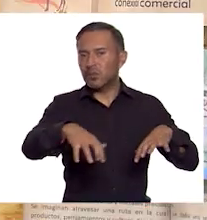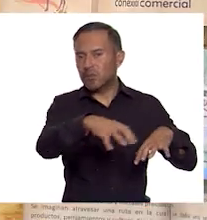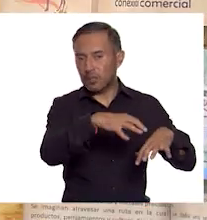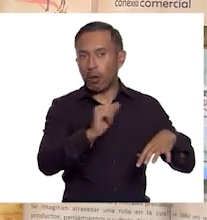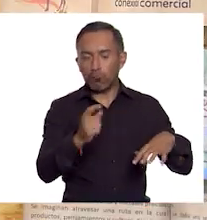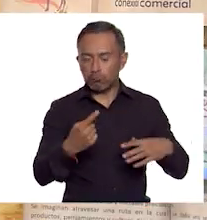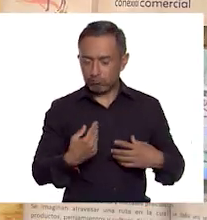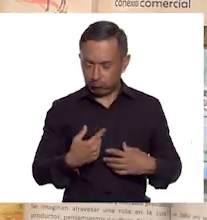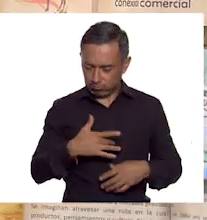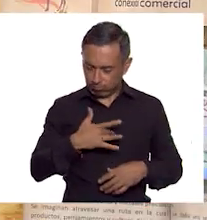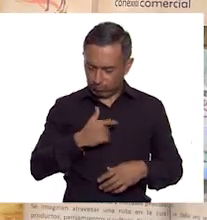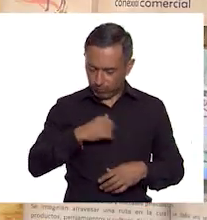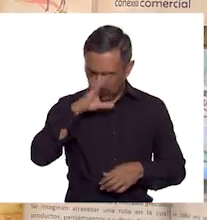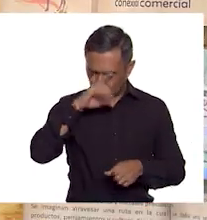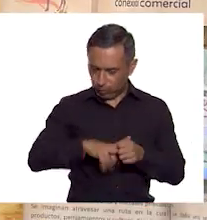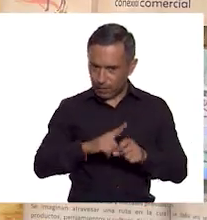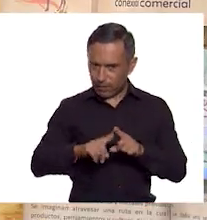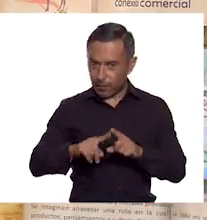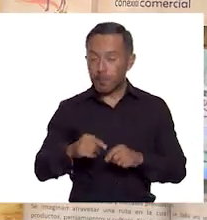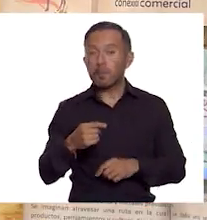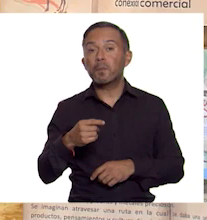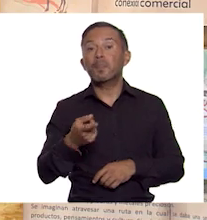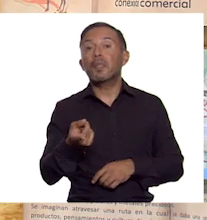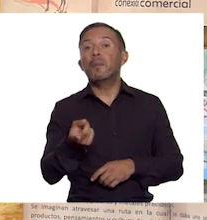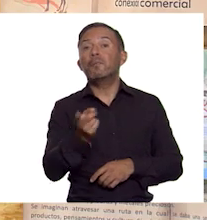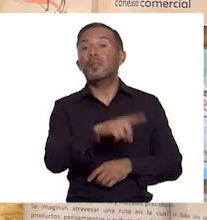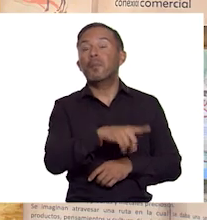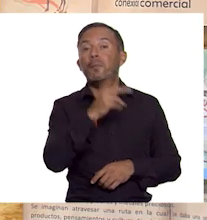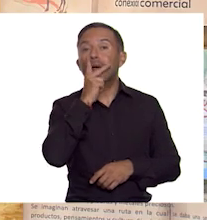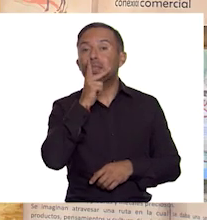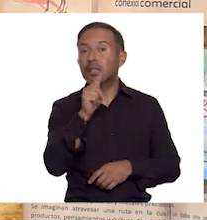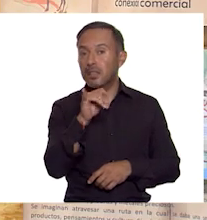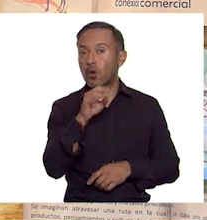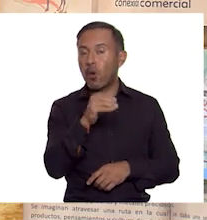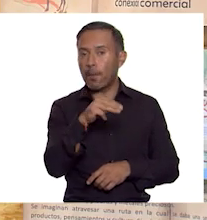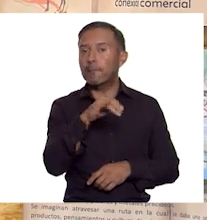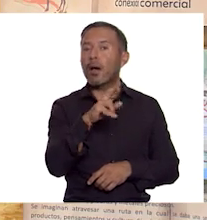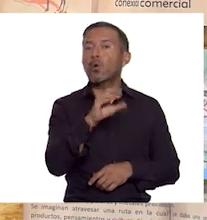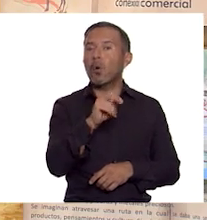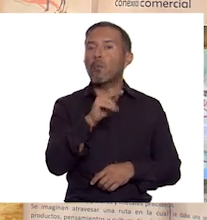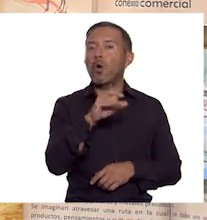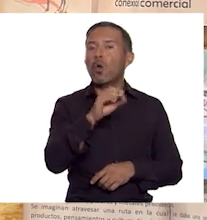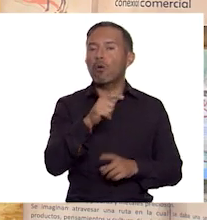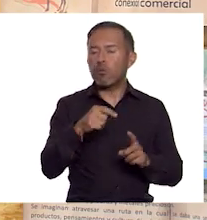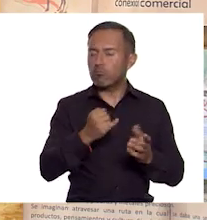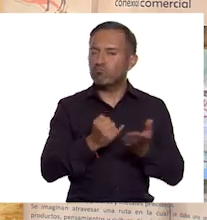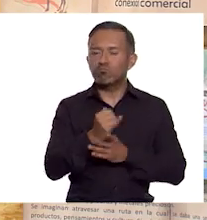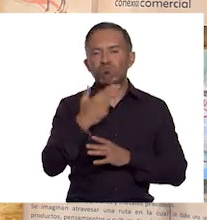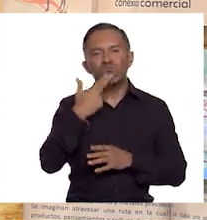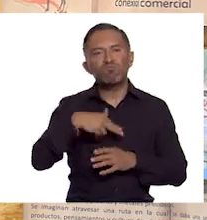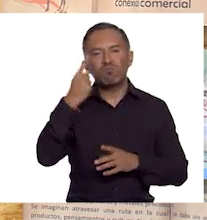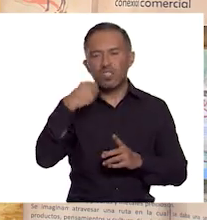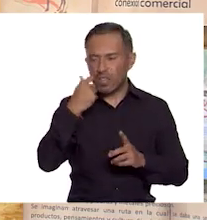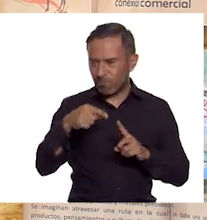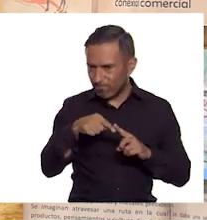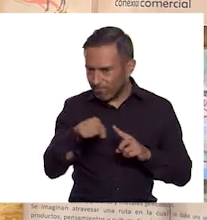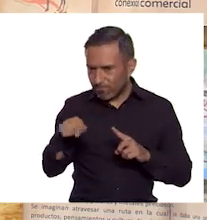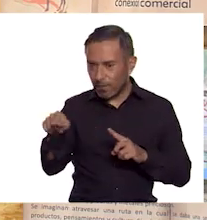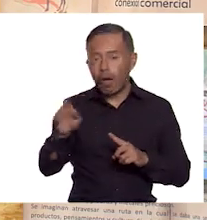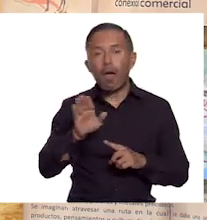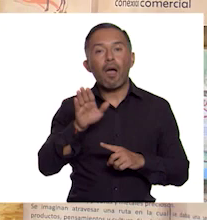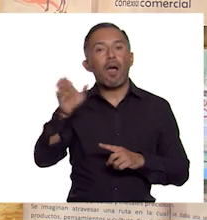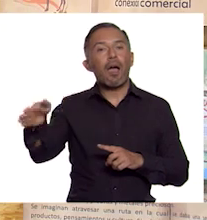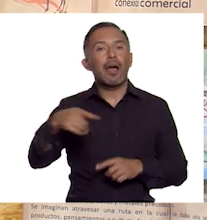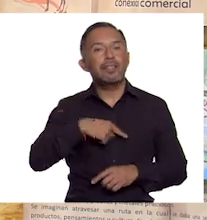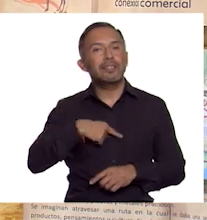No por nada, Marco Polo, su padre y tío se aventuraron a viajar a través de ella hasta llegar a China en el